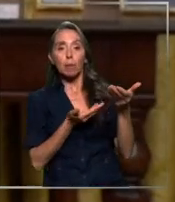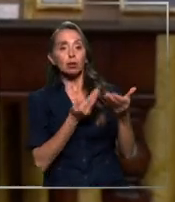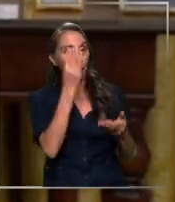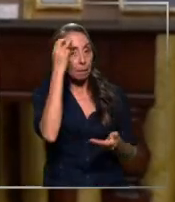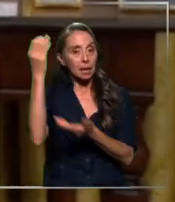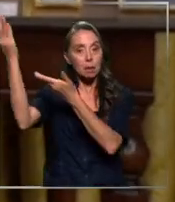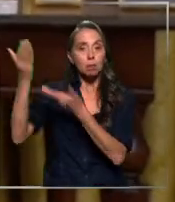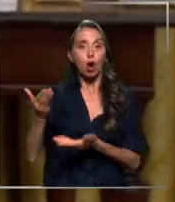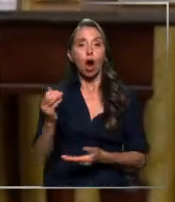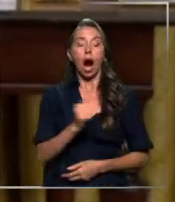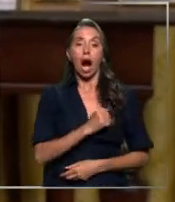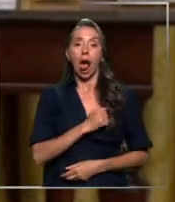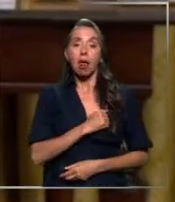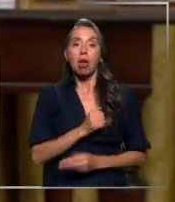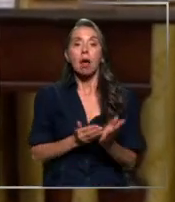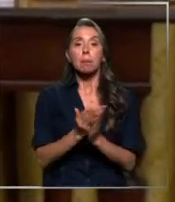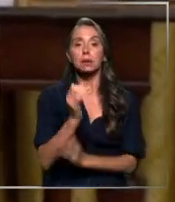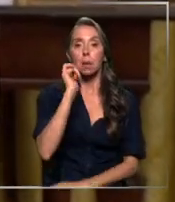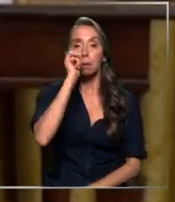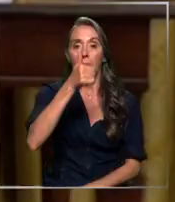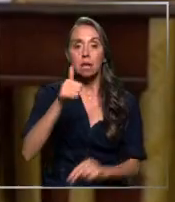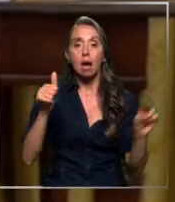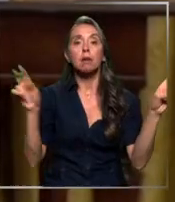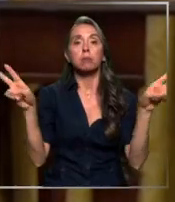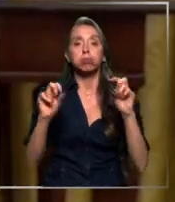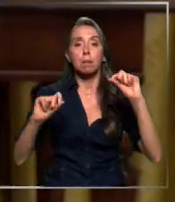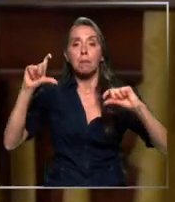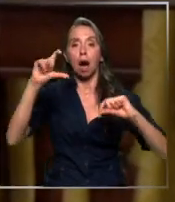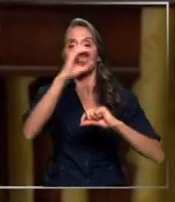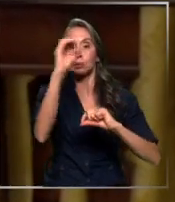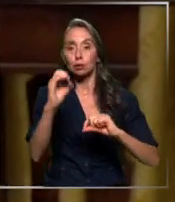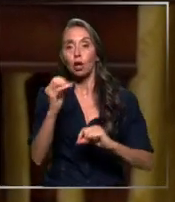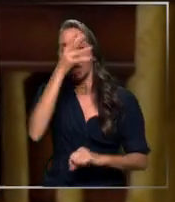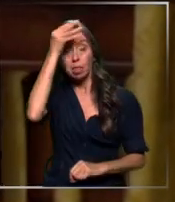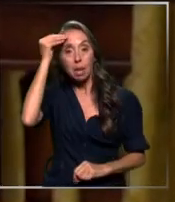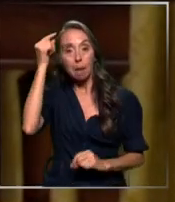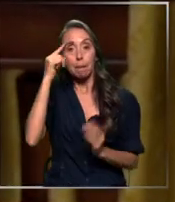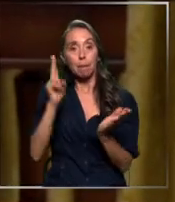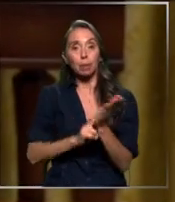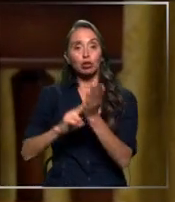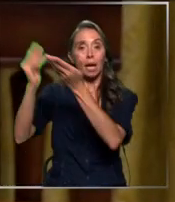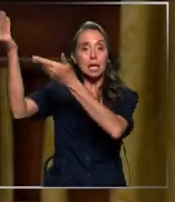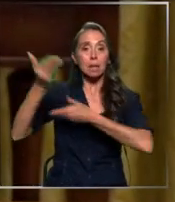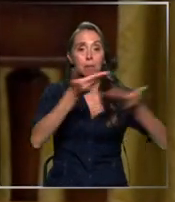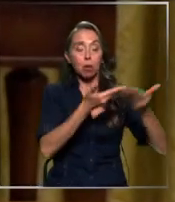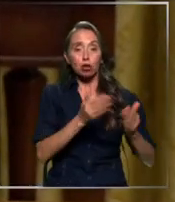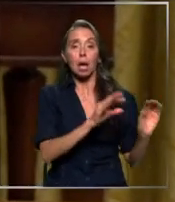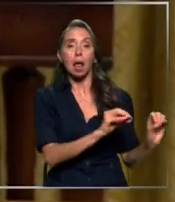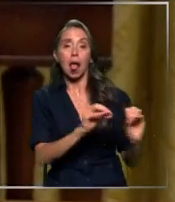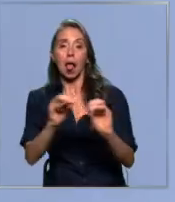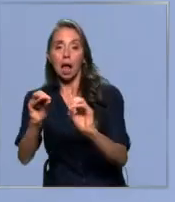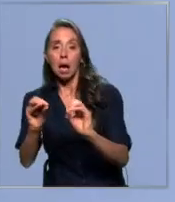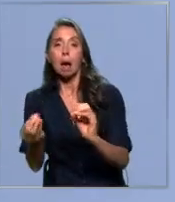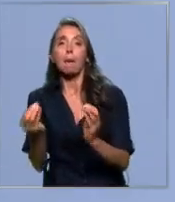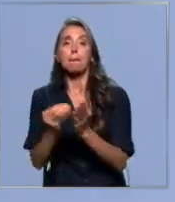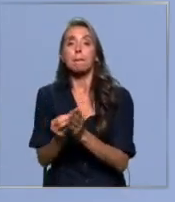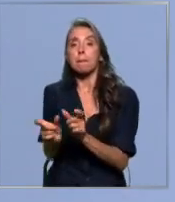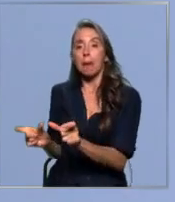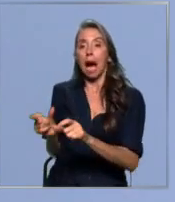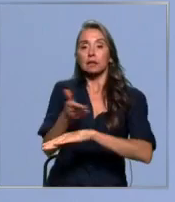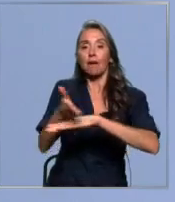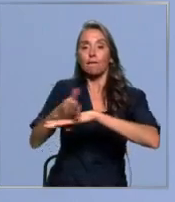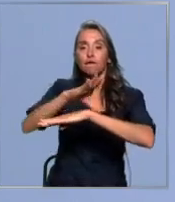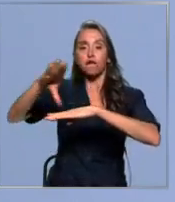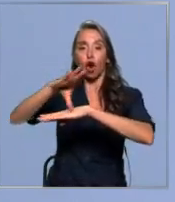y de Canadá a partir de mañana. Trump había postergado la aplicación de aranceles a cambio de un refuerzo en la frontera de ambos